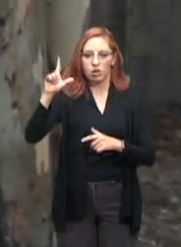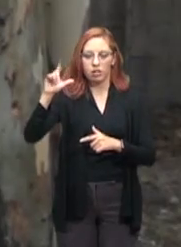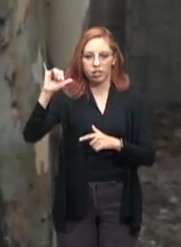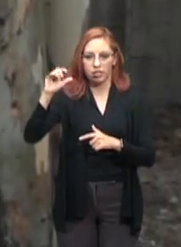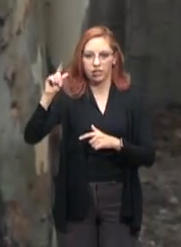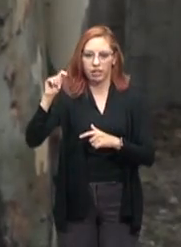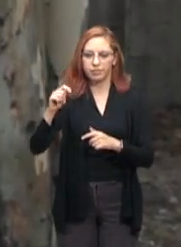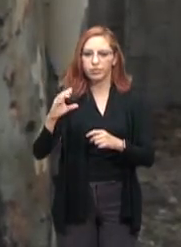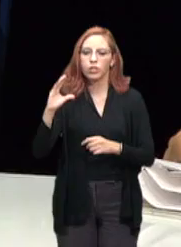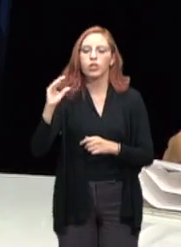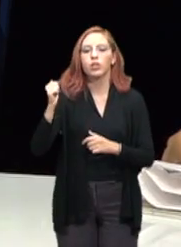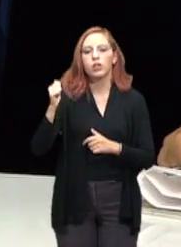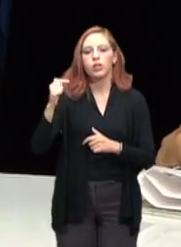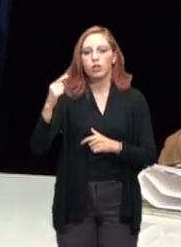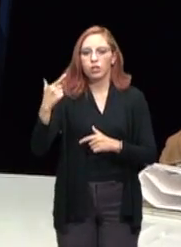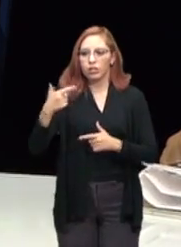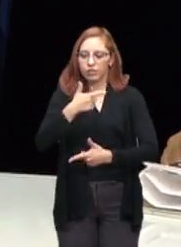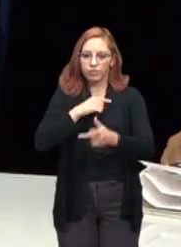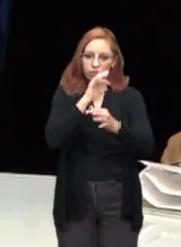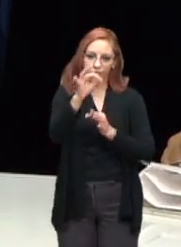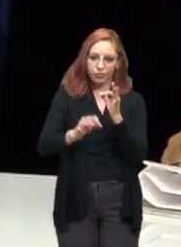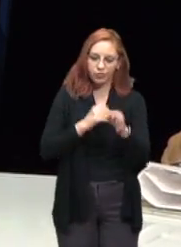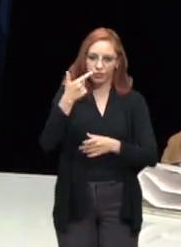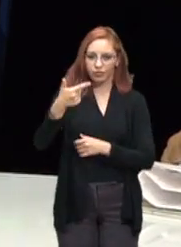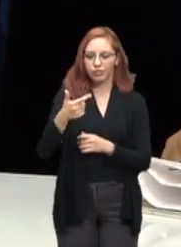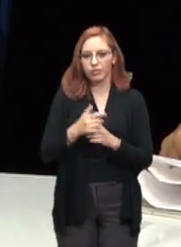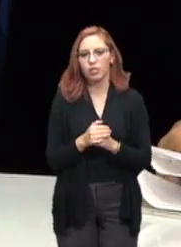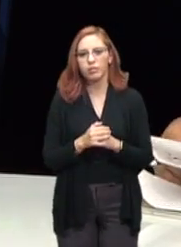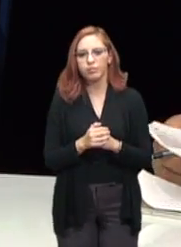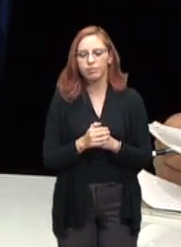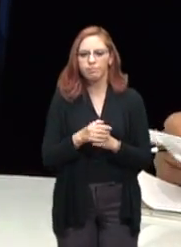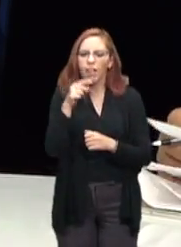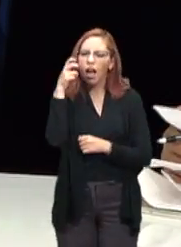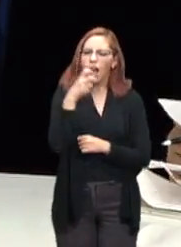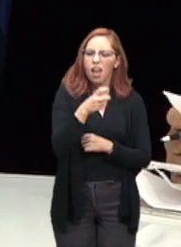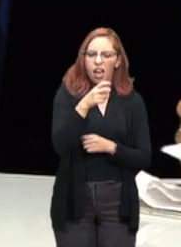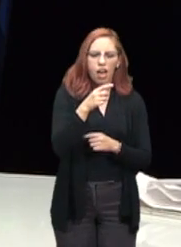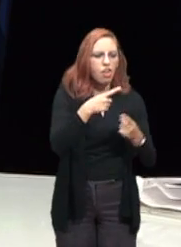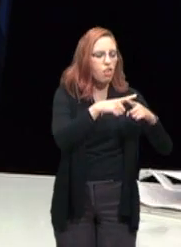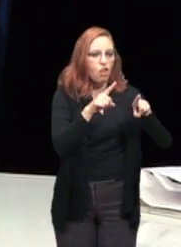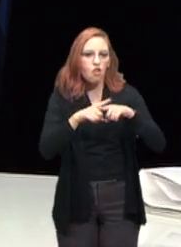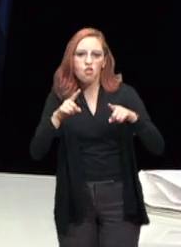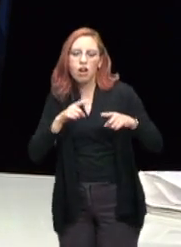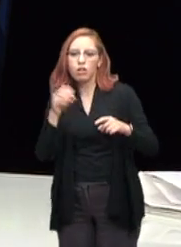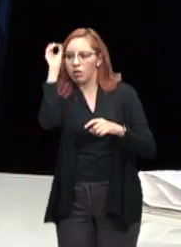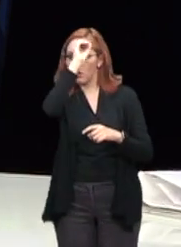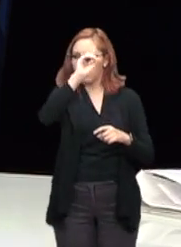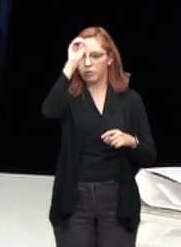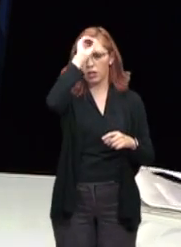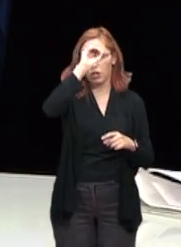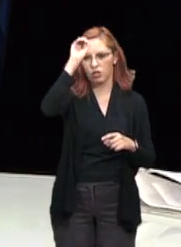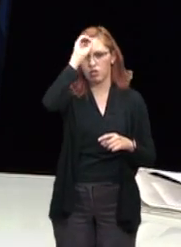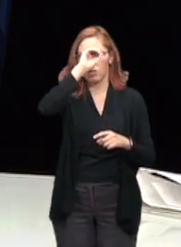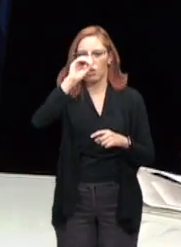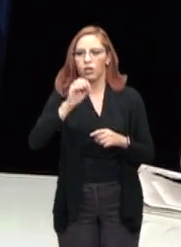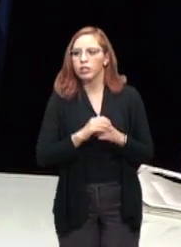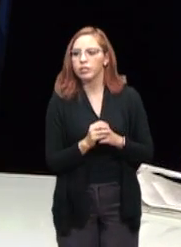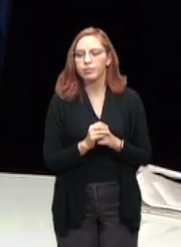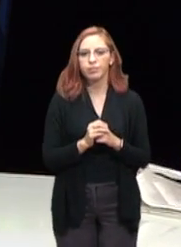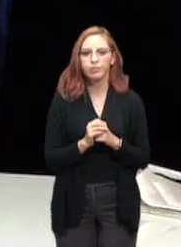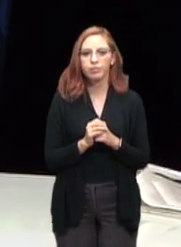Caran 7. Ahí están, diferentes puntos de vista para que usted sepa cuál es el